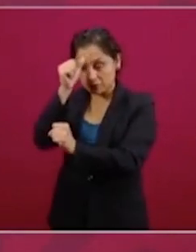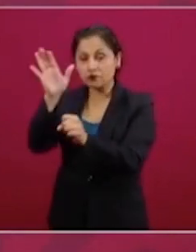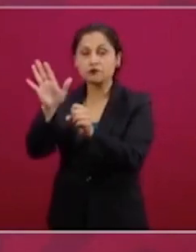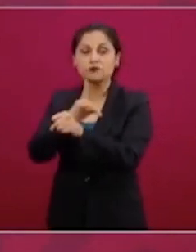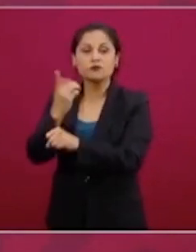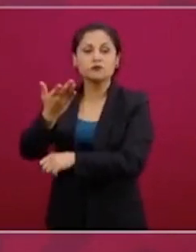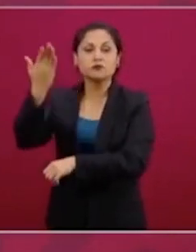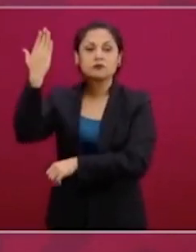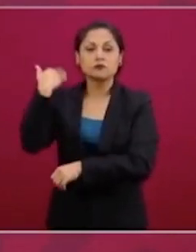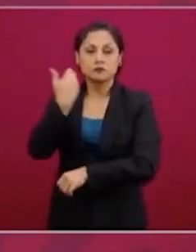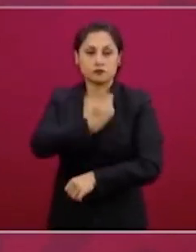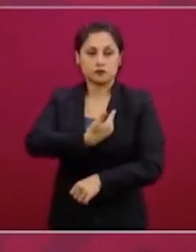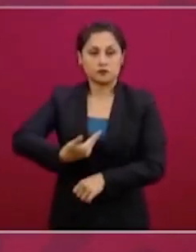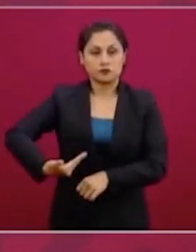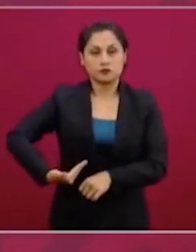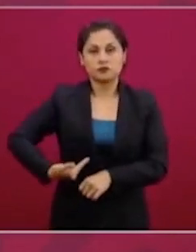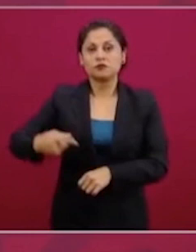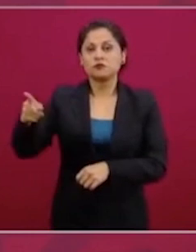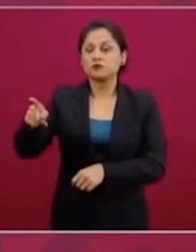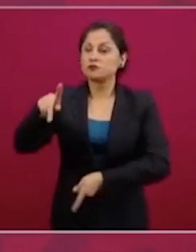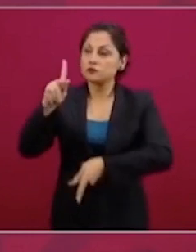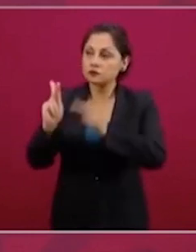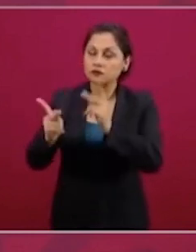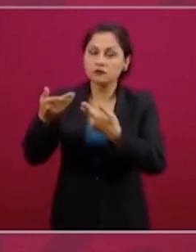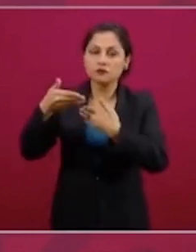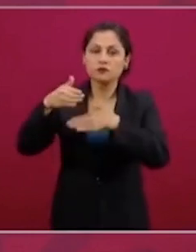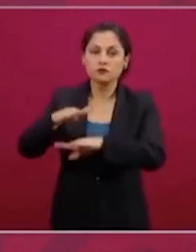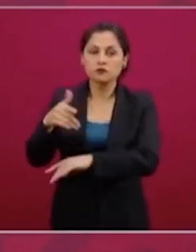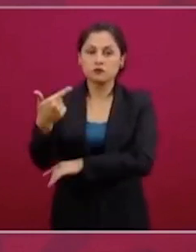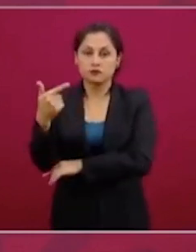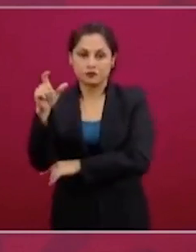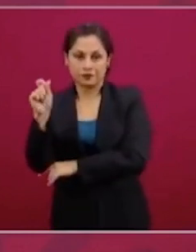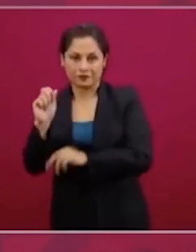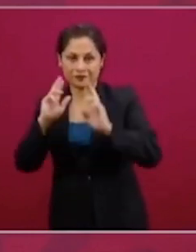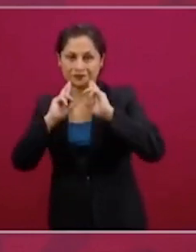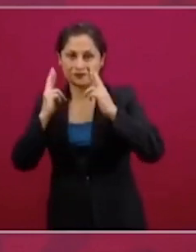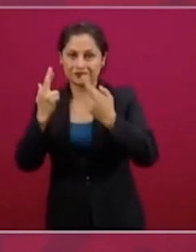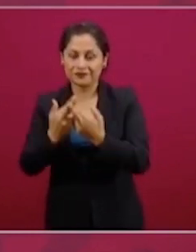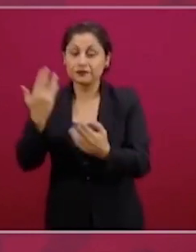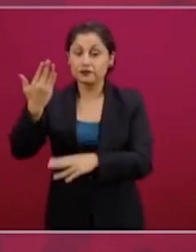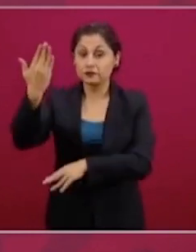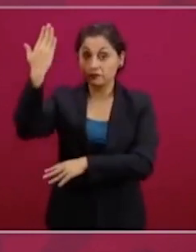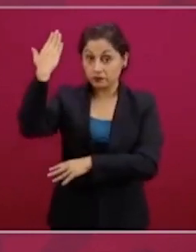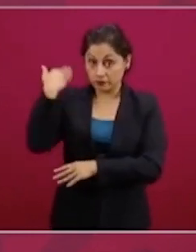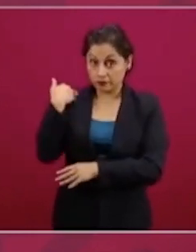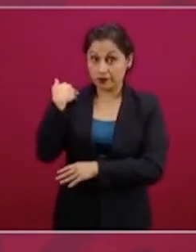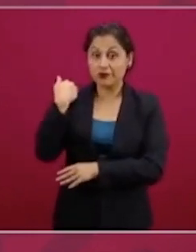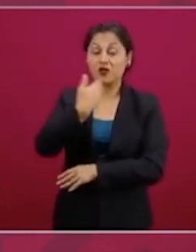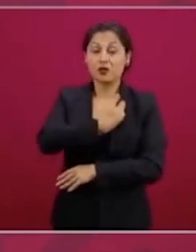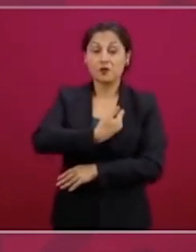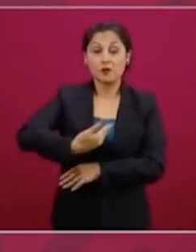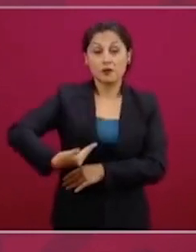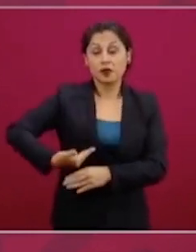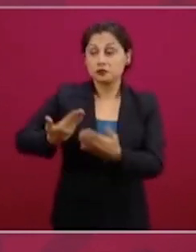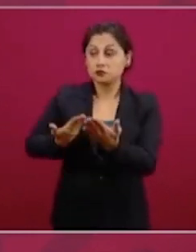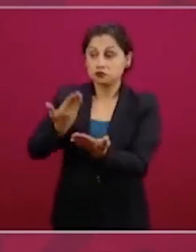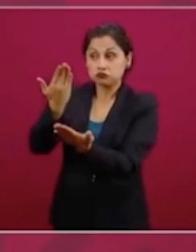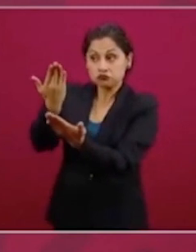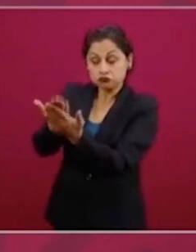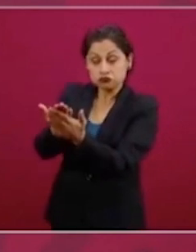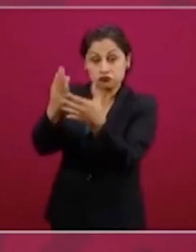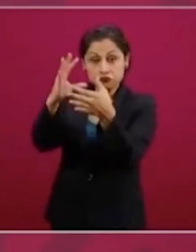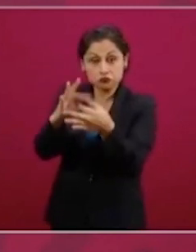presidente de la República con el G-20. En aquella ocasión la postura externada por el presidente López Obrador